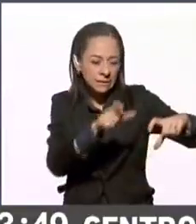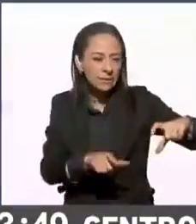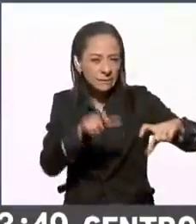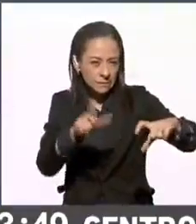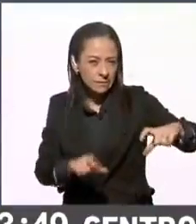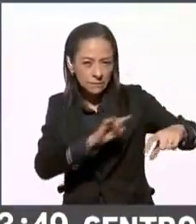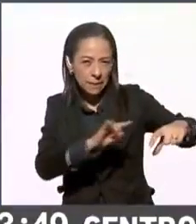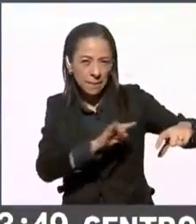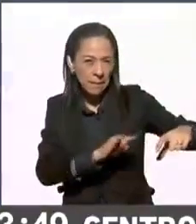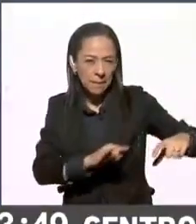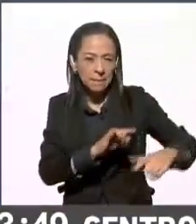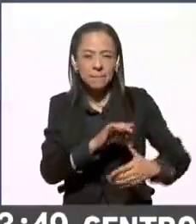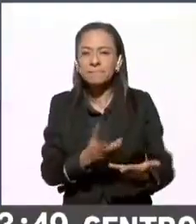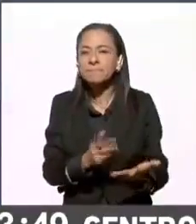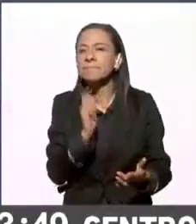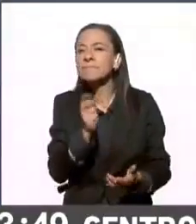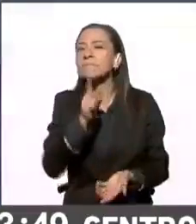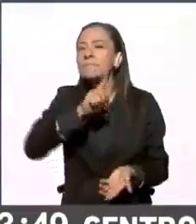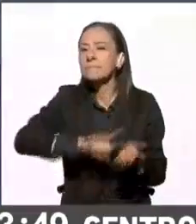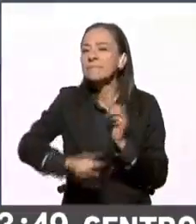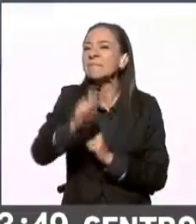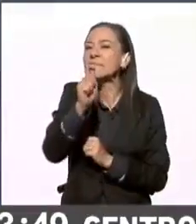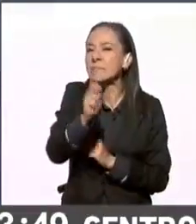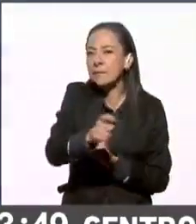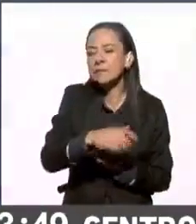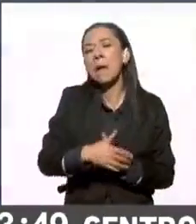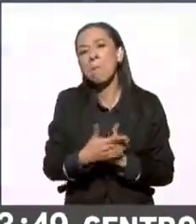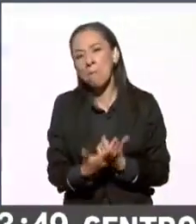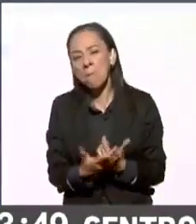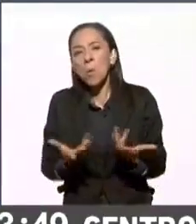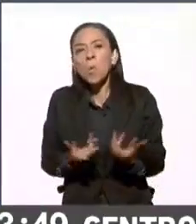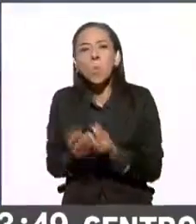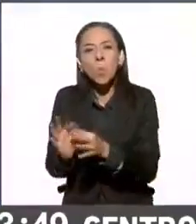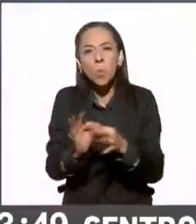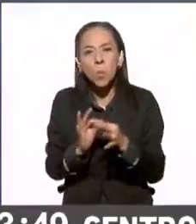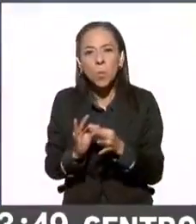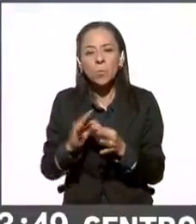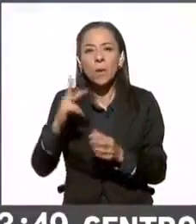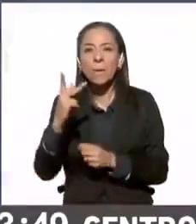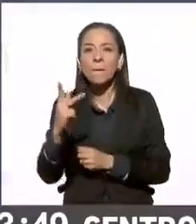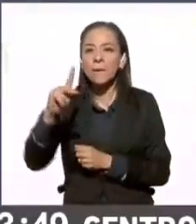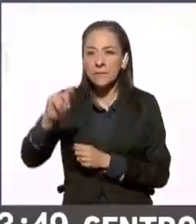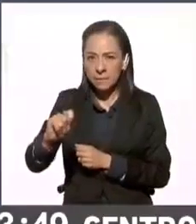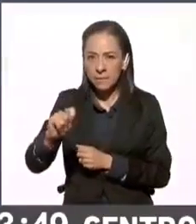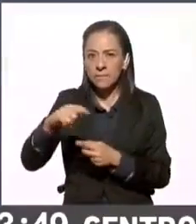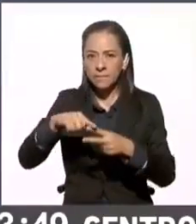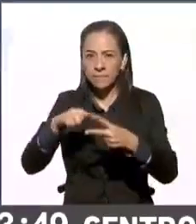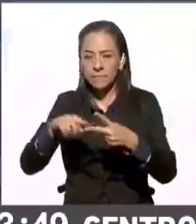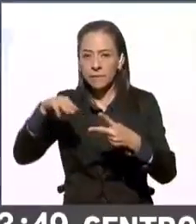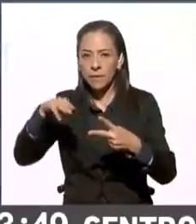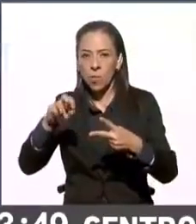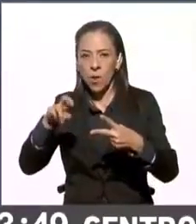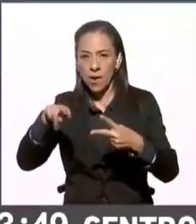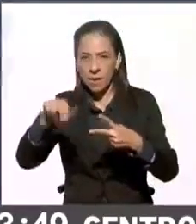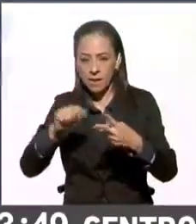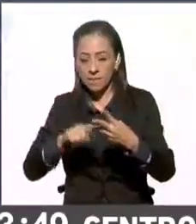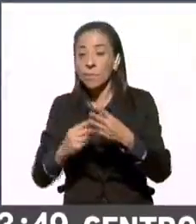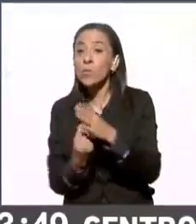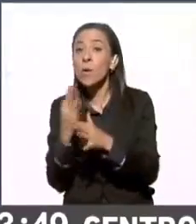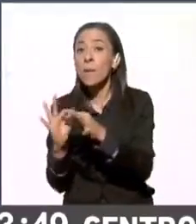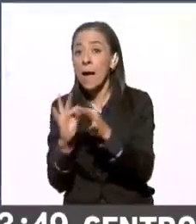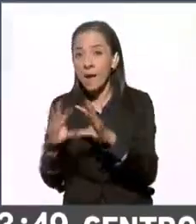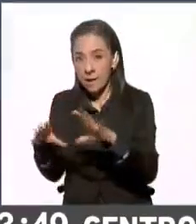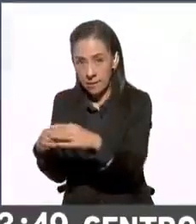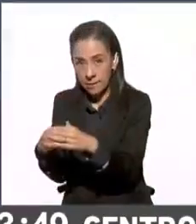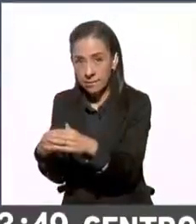un poquito a los números, bueno, pues podremos observar que la coalición entre los partidos del trabajo, Morena, y Nueva Alianza, concentran el